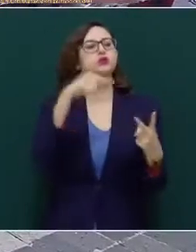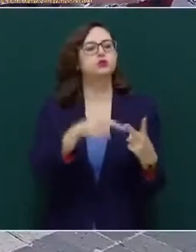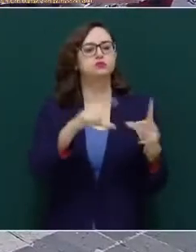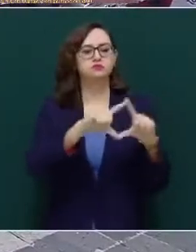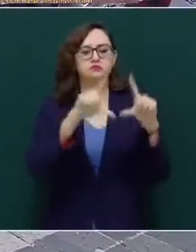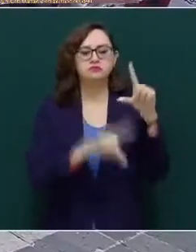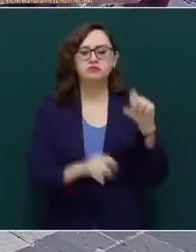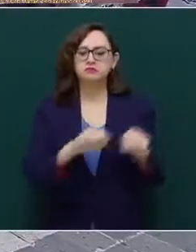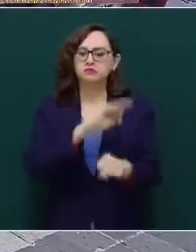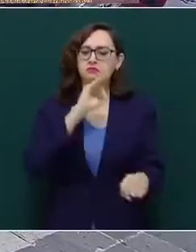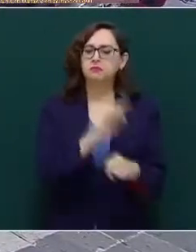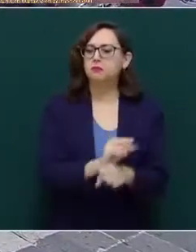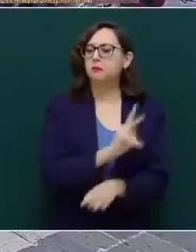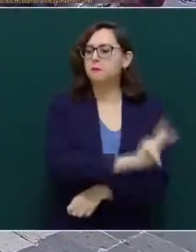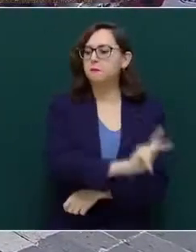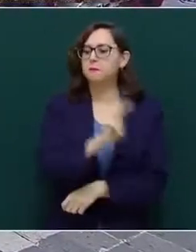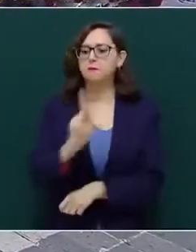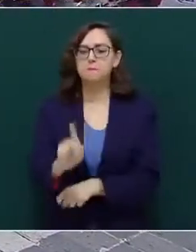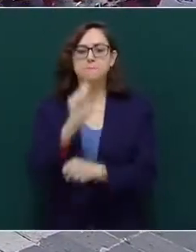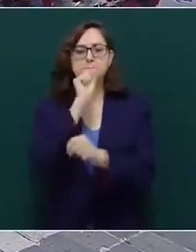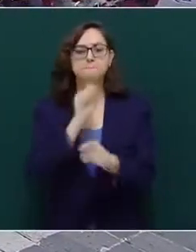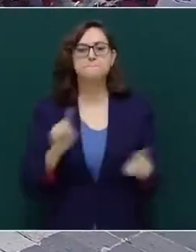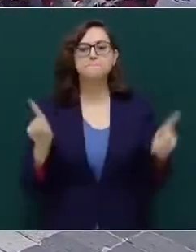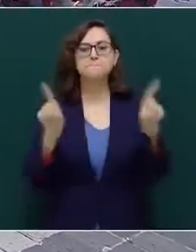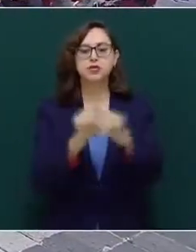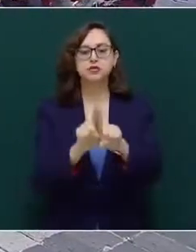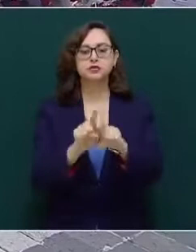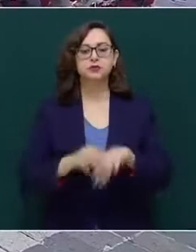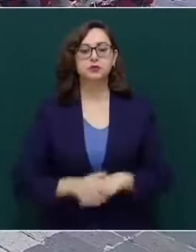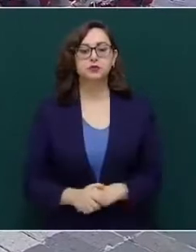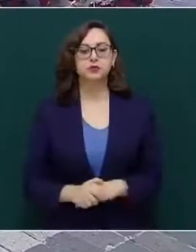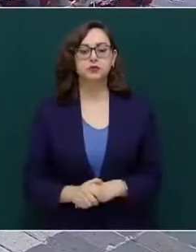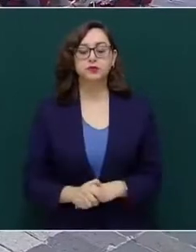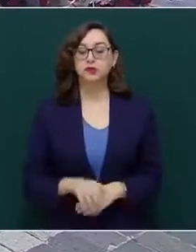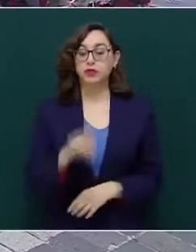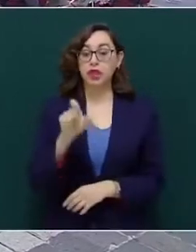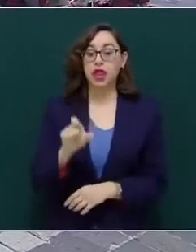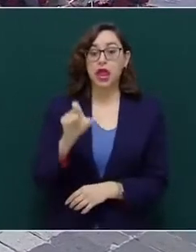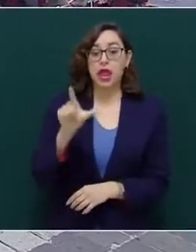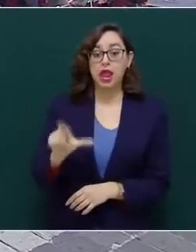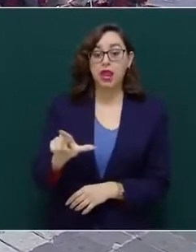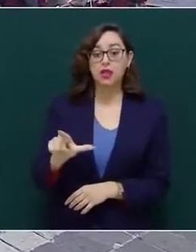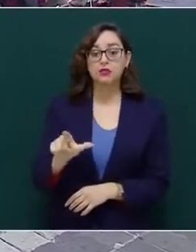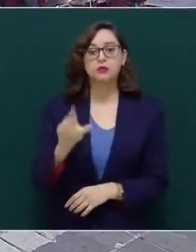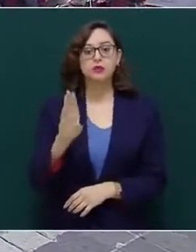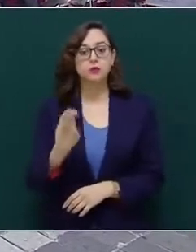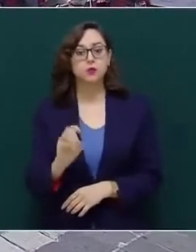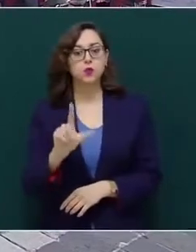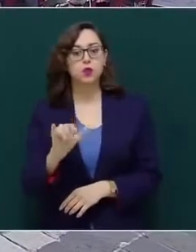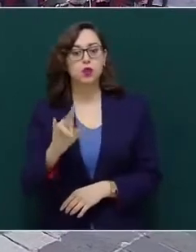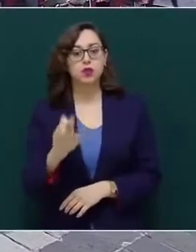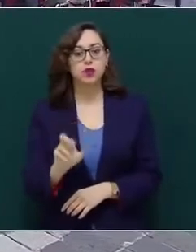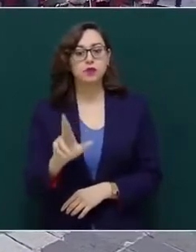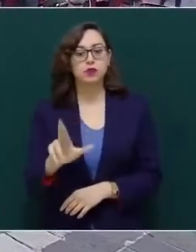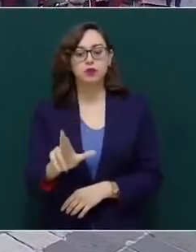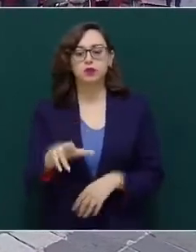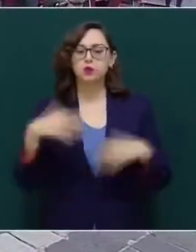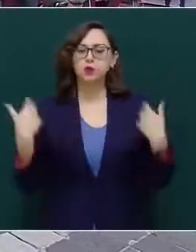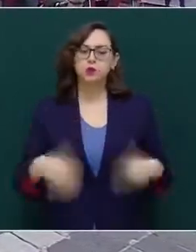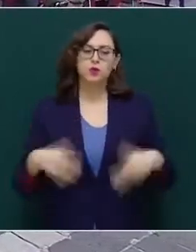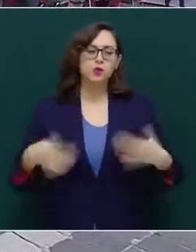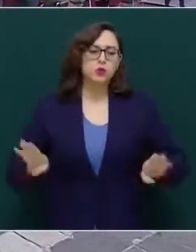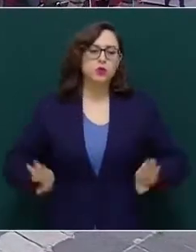de nuestra patria. El libertador Bolívar reunía virtudes